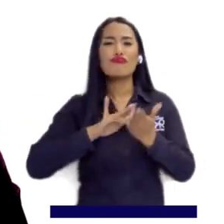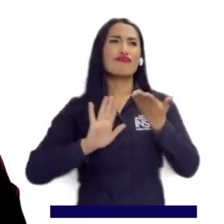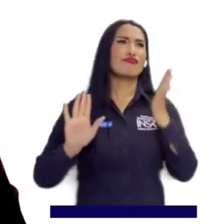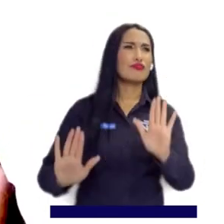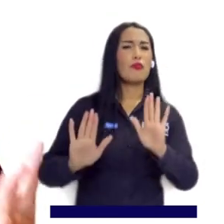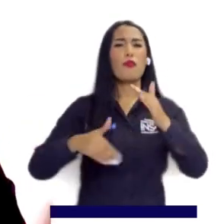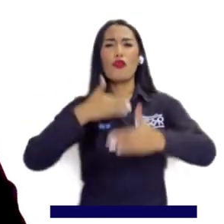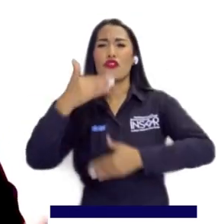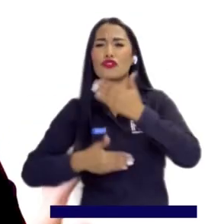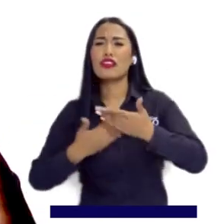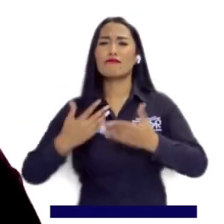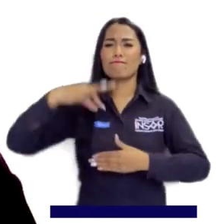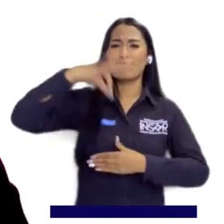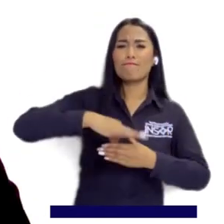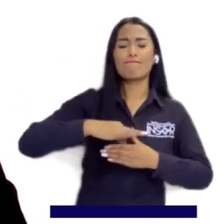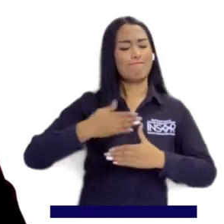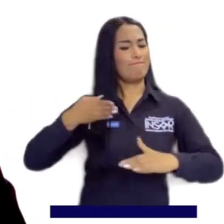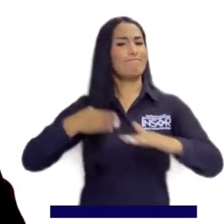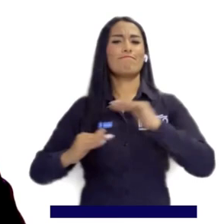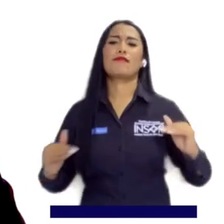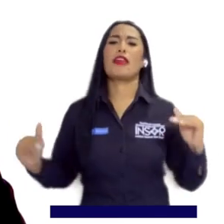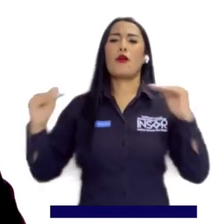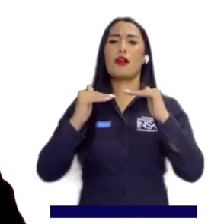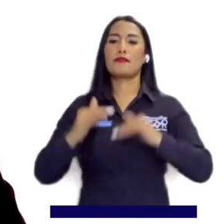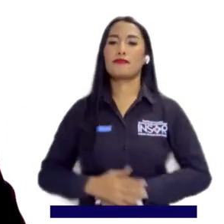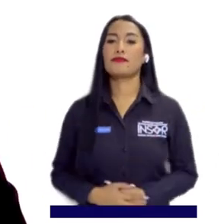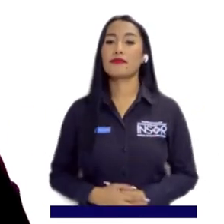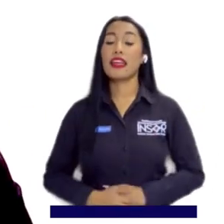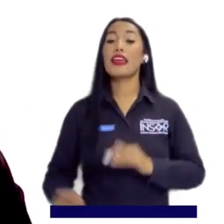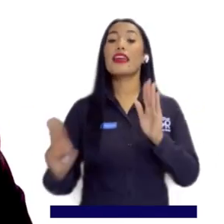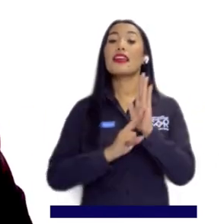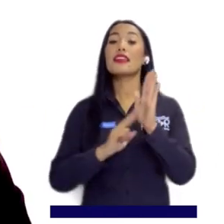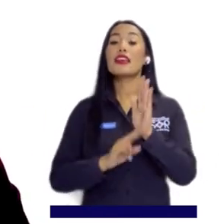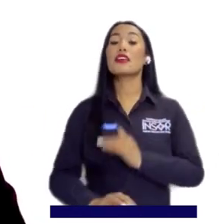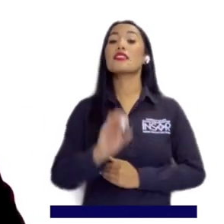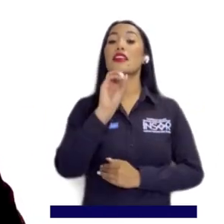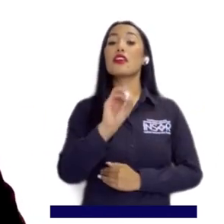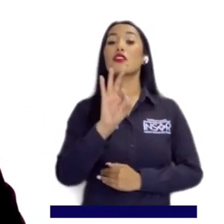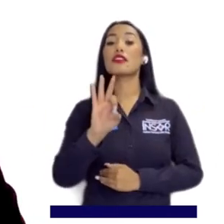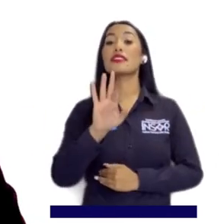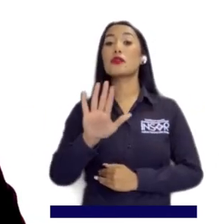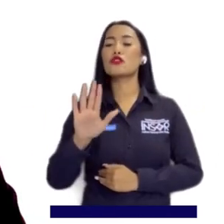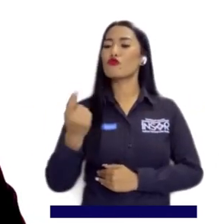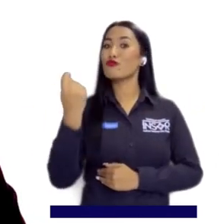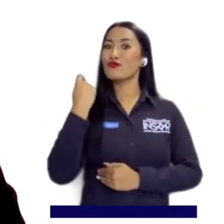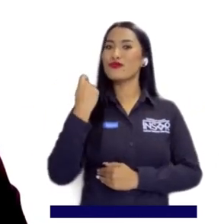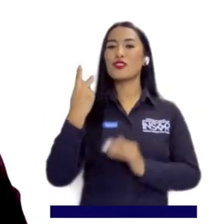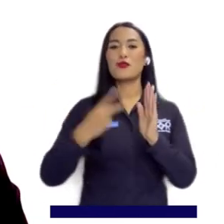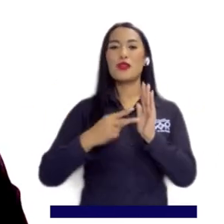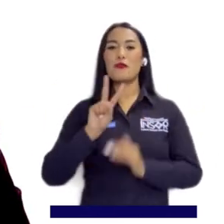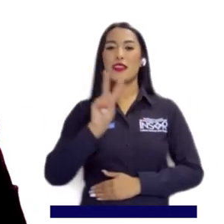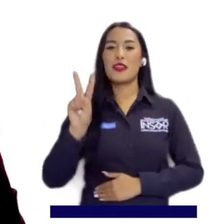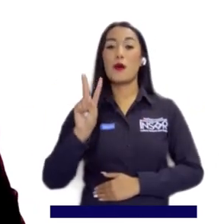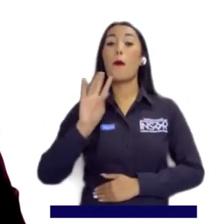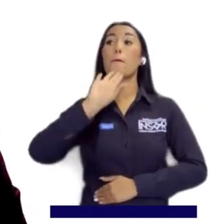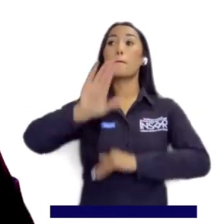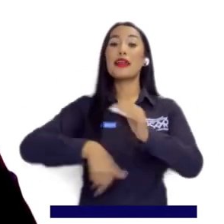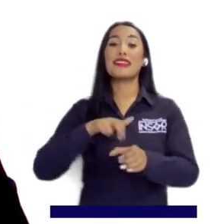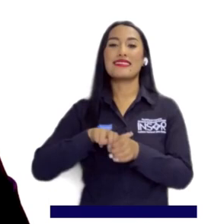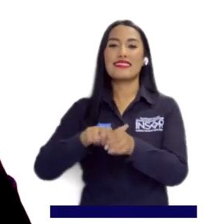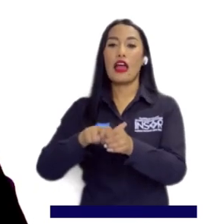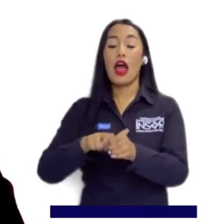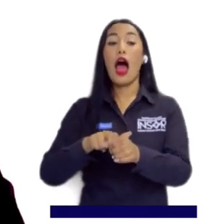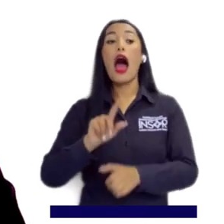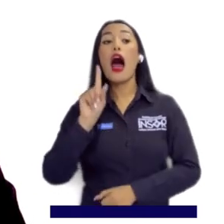en equidad y en igualdad en los procesos electorales. Y finalmente, trabajamos en la resolución 0355 del 2022, muy